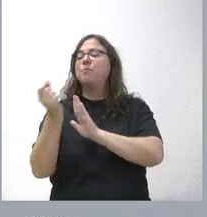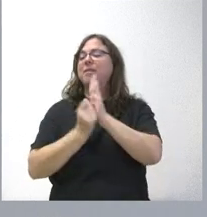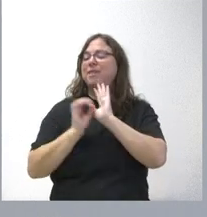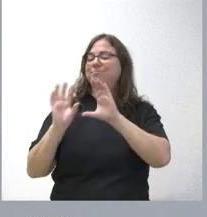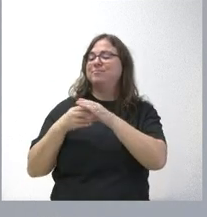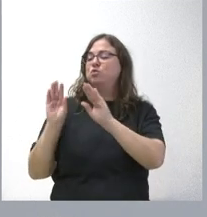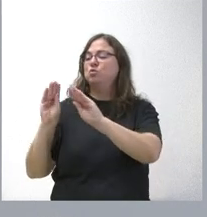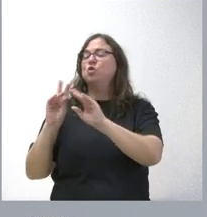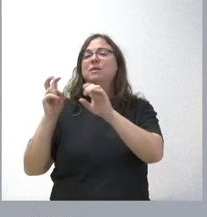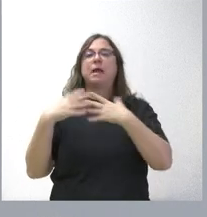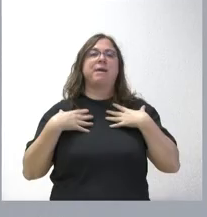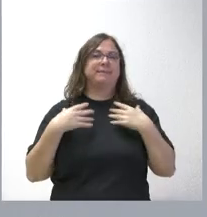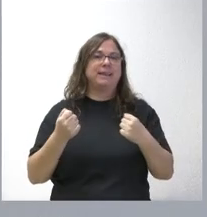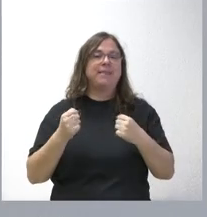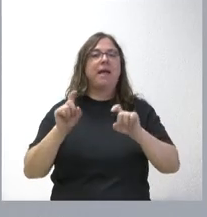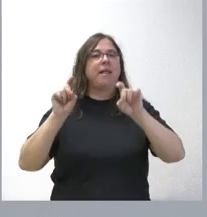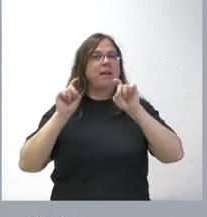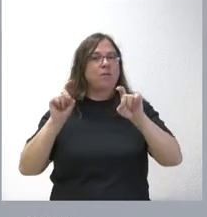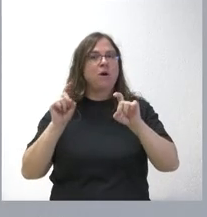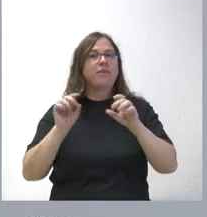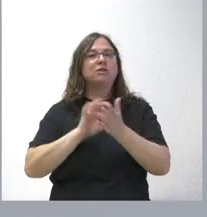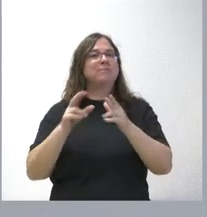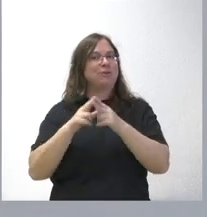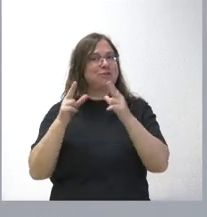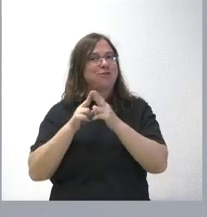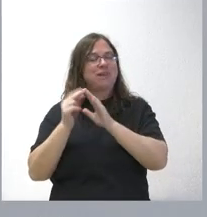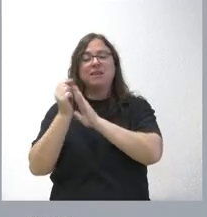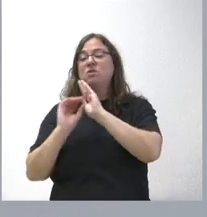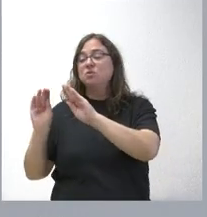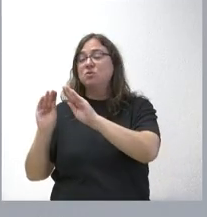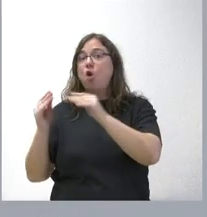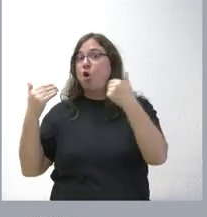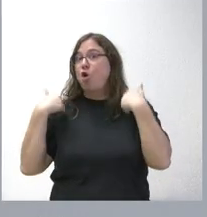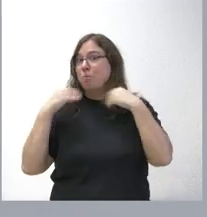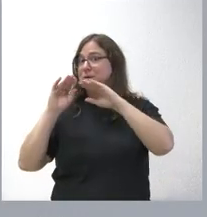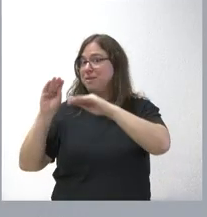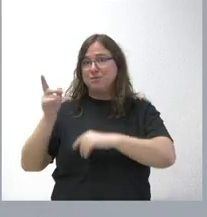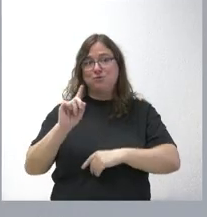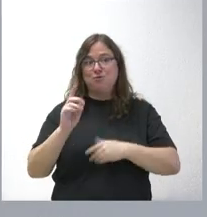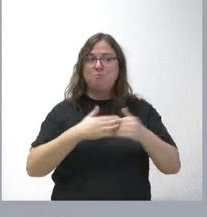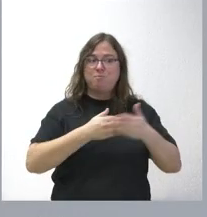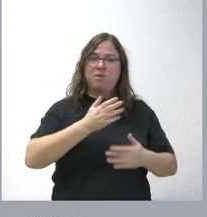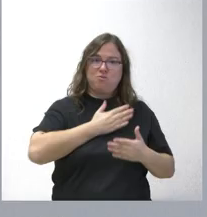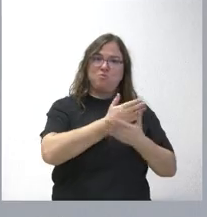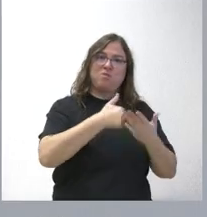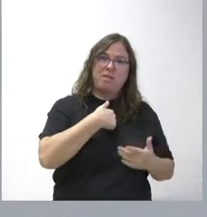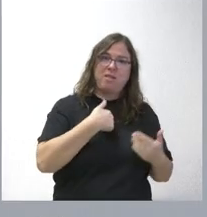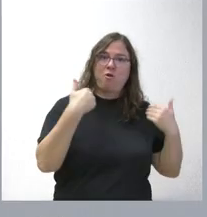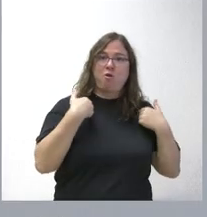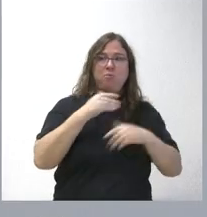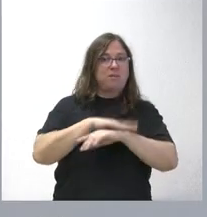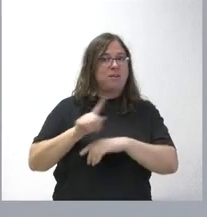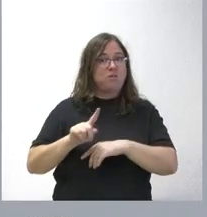en materia de sanidad, de educación, de servicios sociales, que no son competencia a la ejecución del Gobierno, que luego,